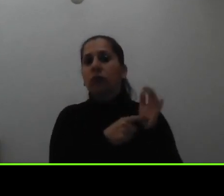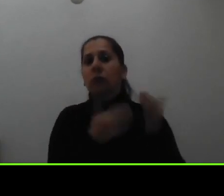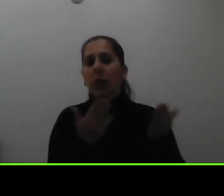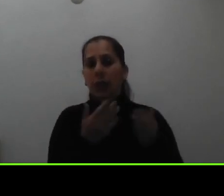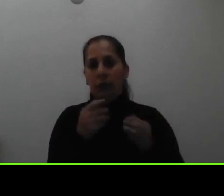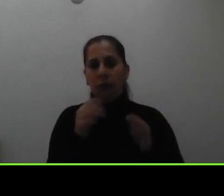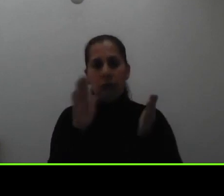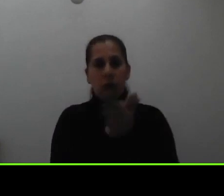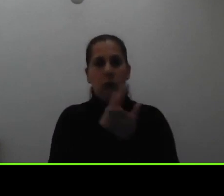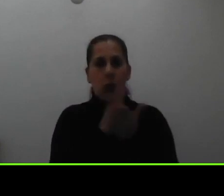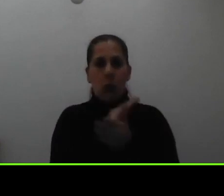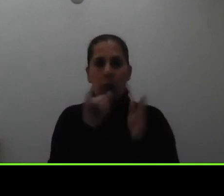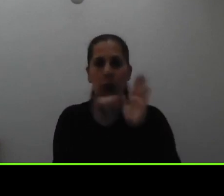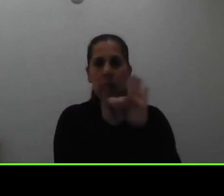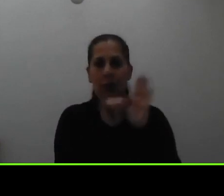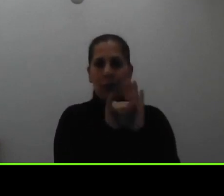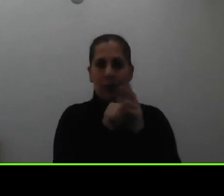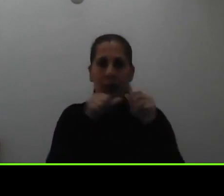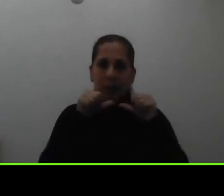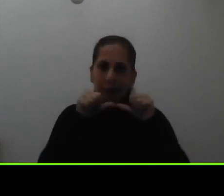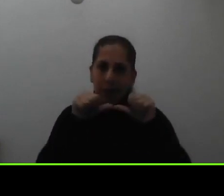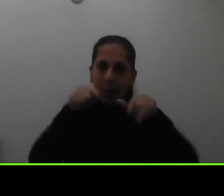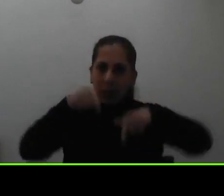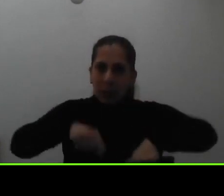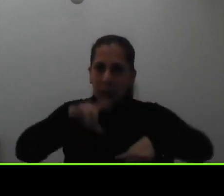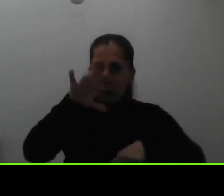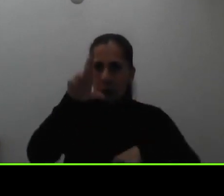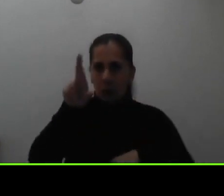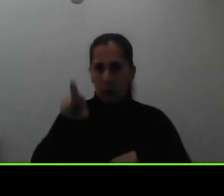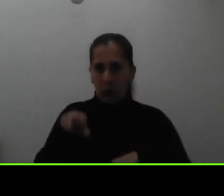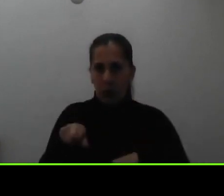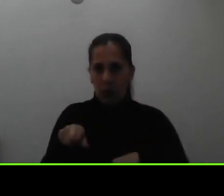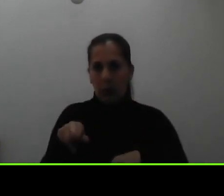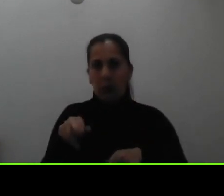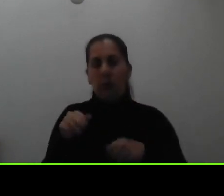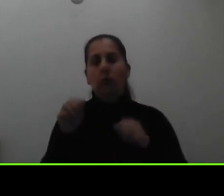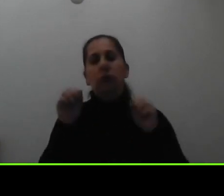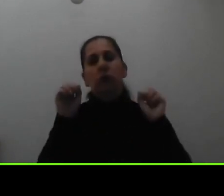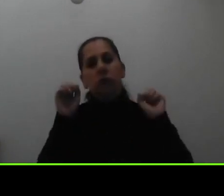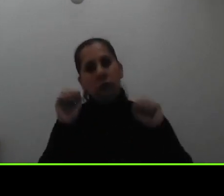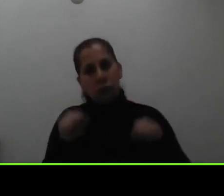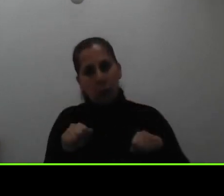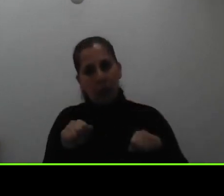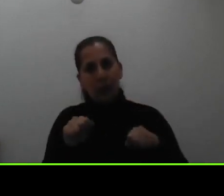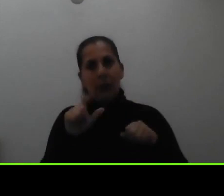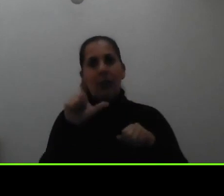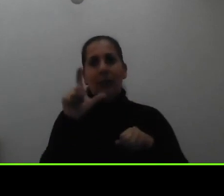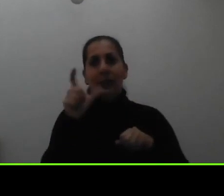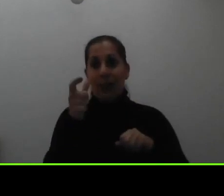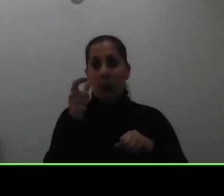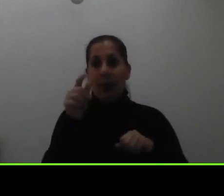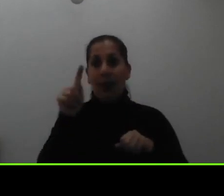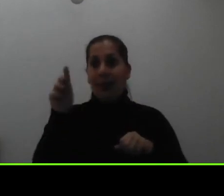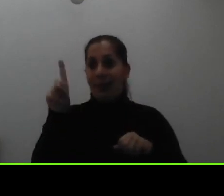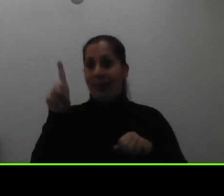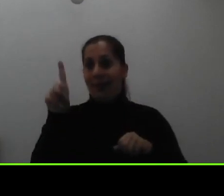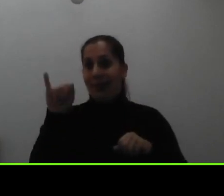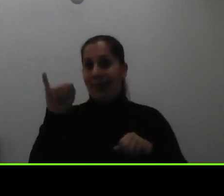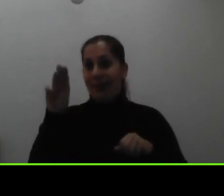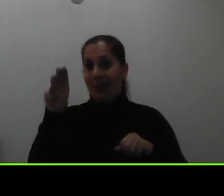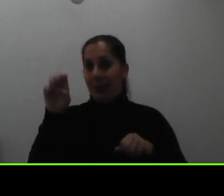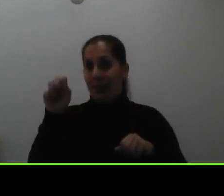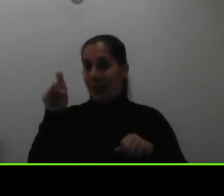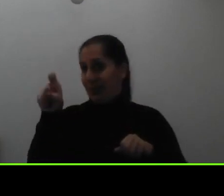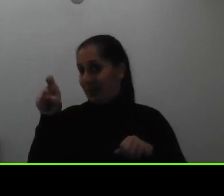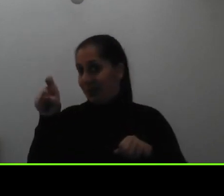identidad que esté vigente en Costa Rica puede ser la cédula de identidad IMEX o